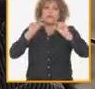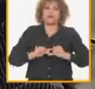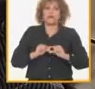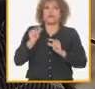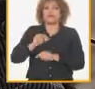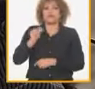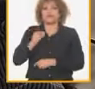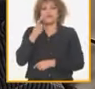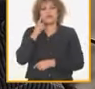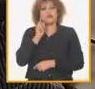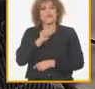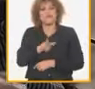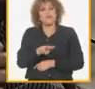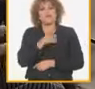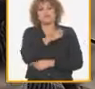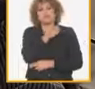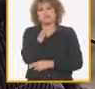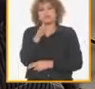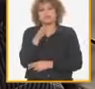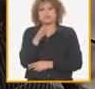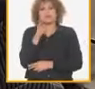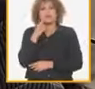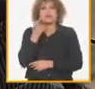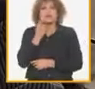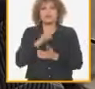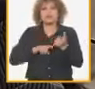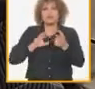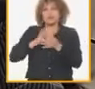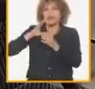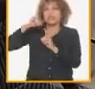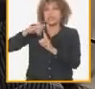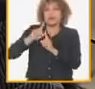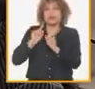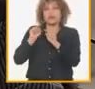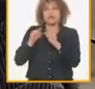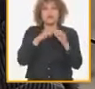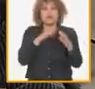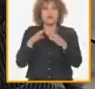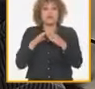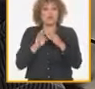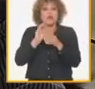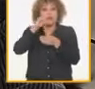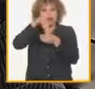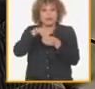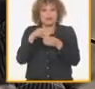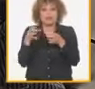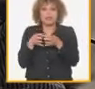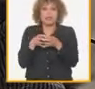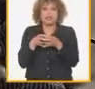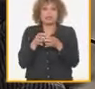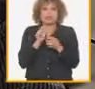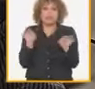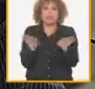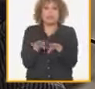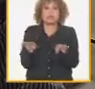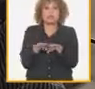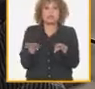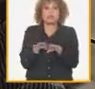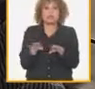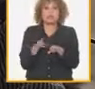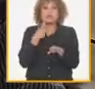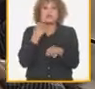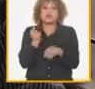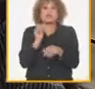recorridos que hemos hecho por Guantánamo hemos encontrado comunidades que están despobladas totalmente no